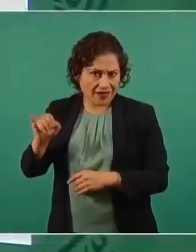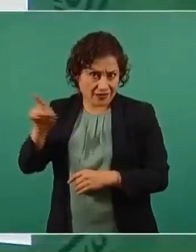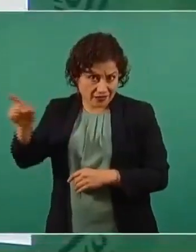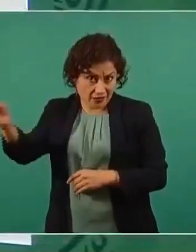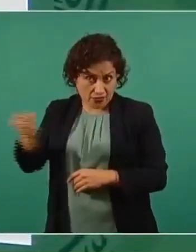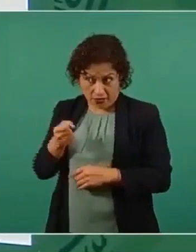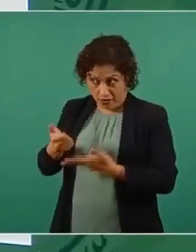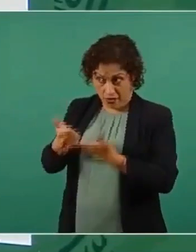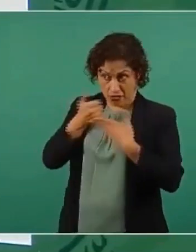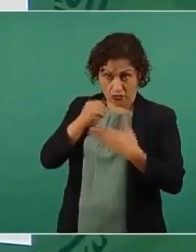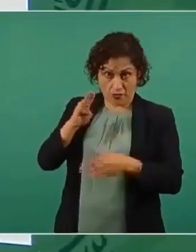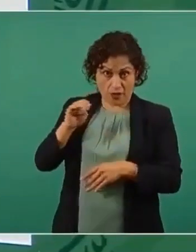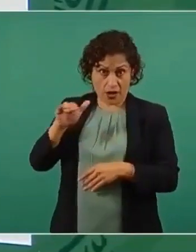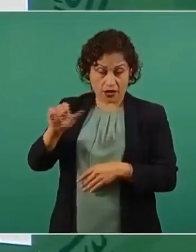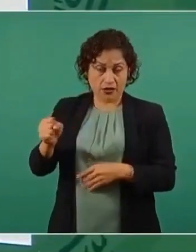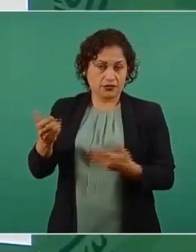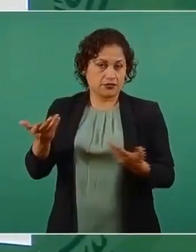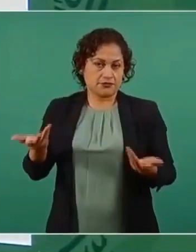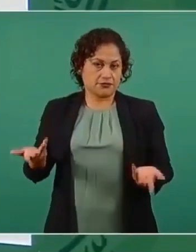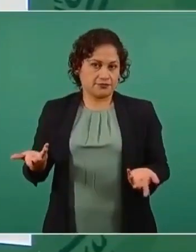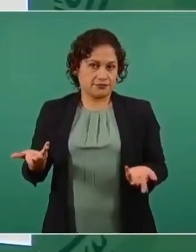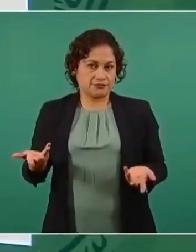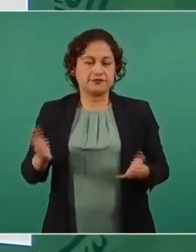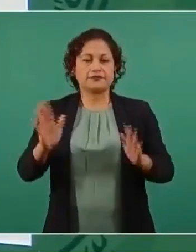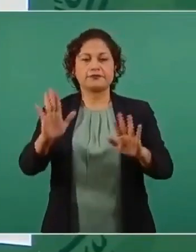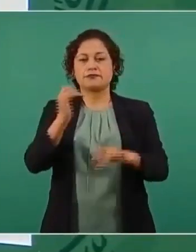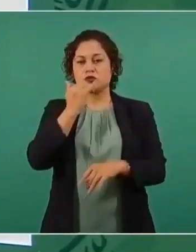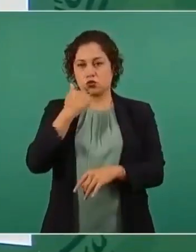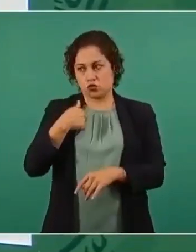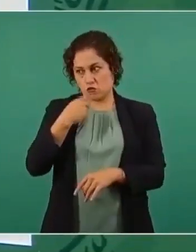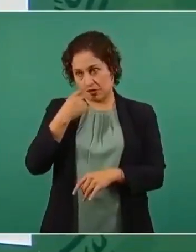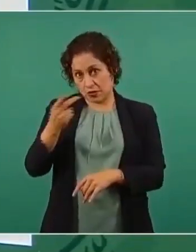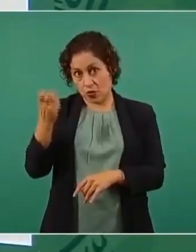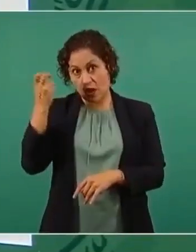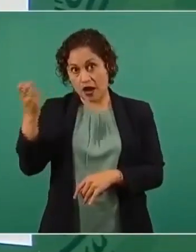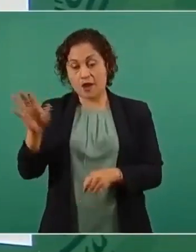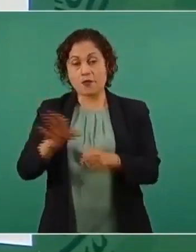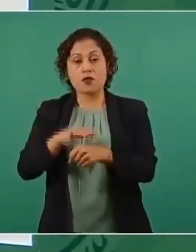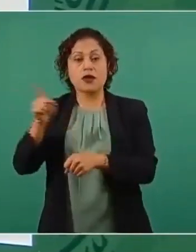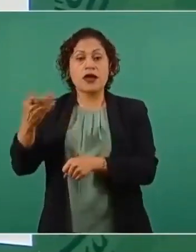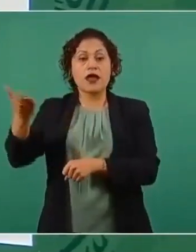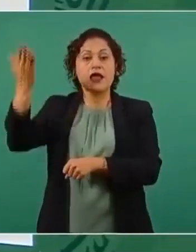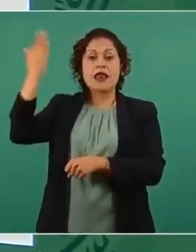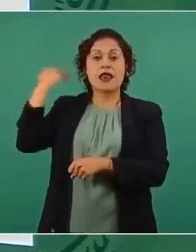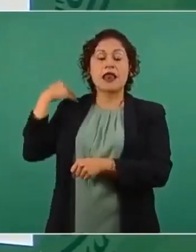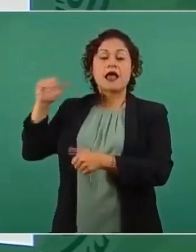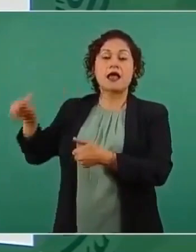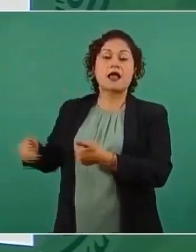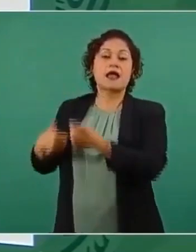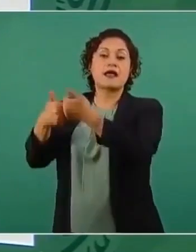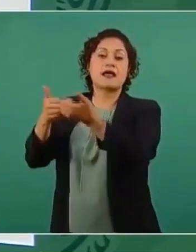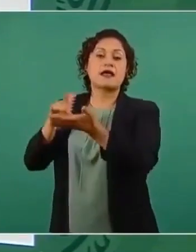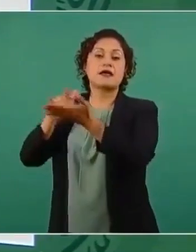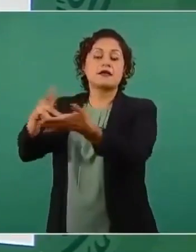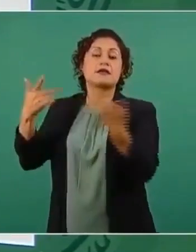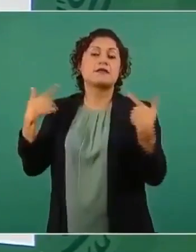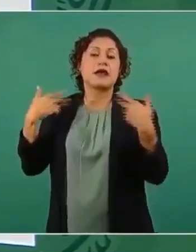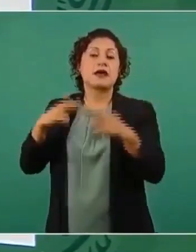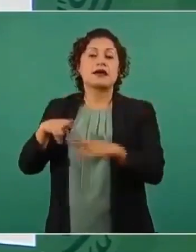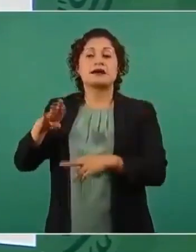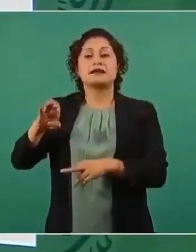Sí, porque hablo de Cuadri porque a él lo impulsó la maestra de Esther Gordillo, a Cuadri. A lo mejor estos